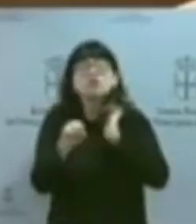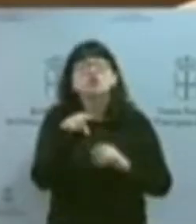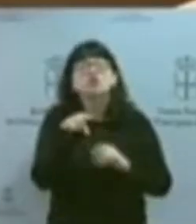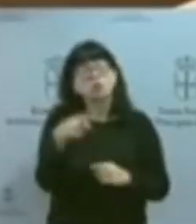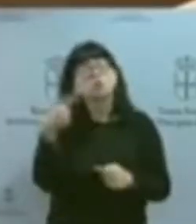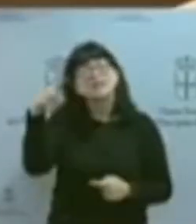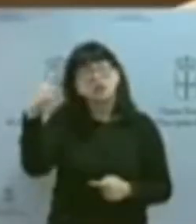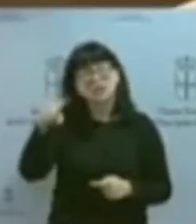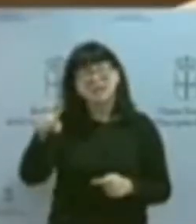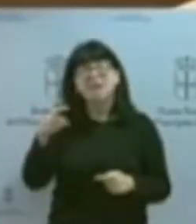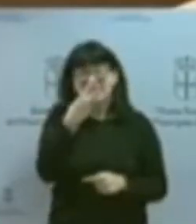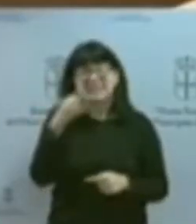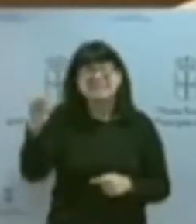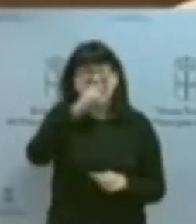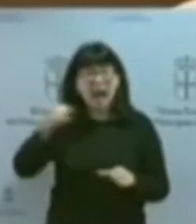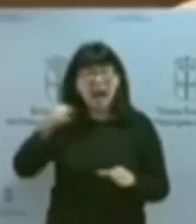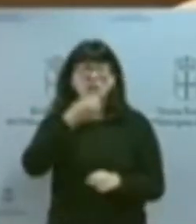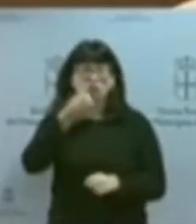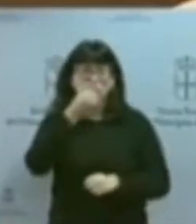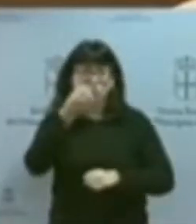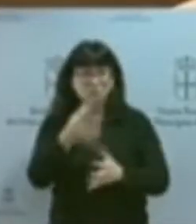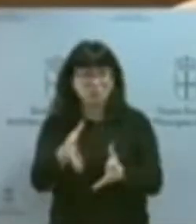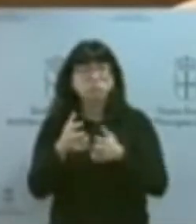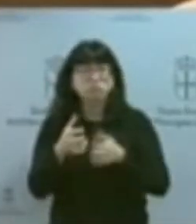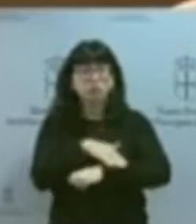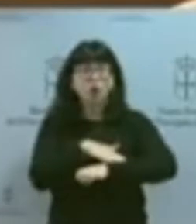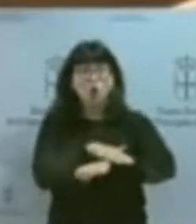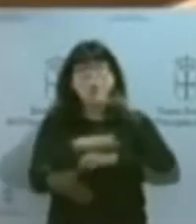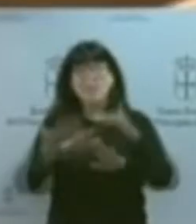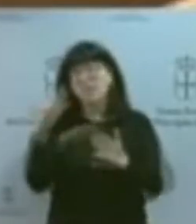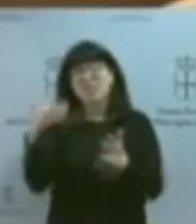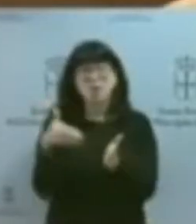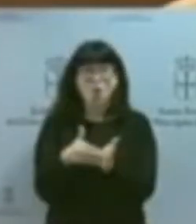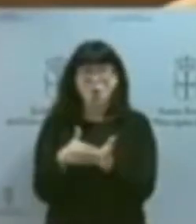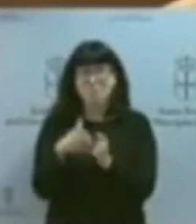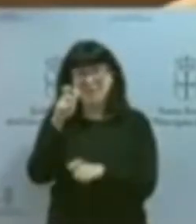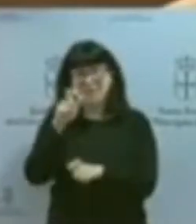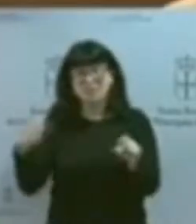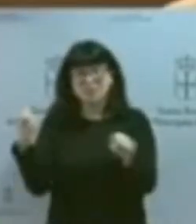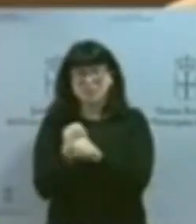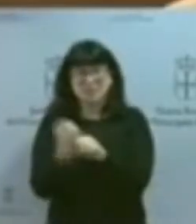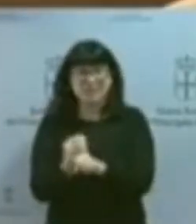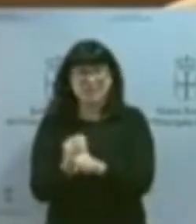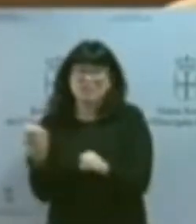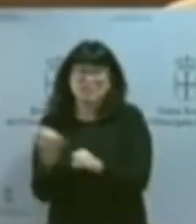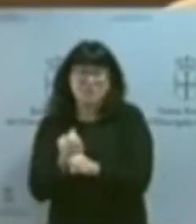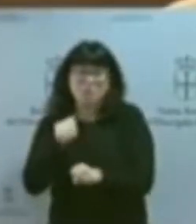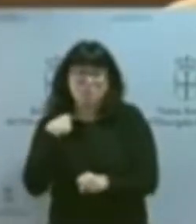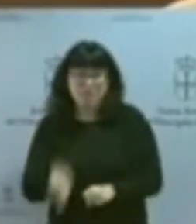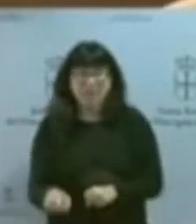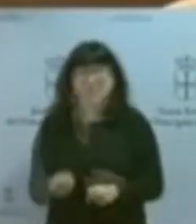La industria ha pasado de 150.000 trabajadores a menos de 50.000. 20.000 asturianos han tenido que ir a trabajar, trabajadores